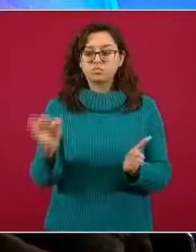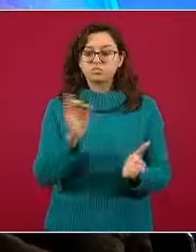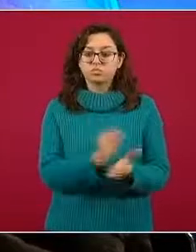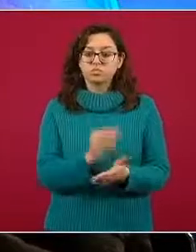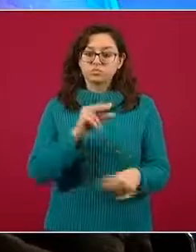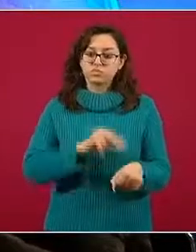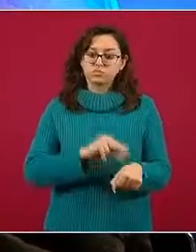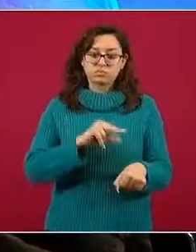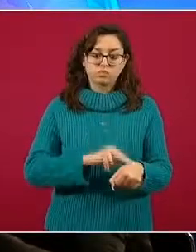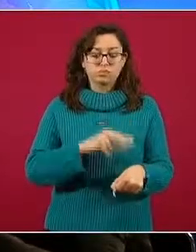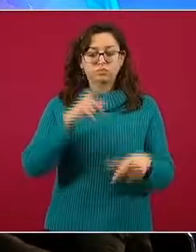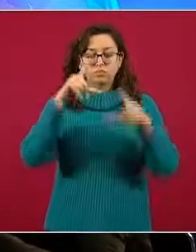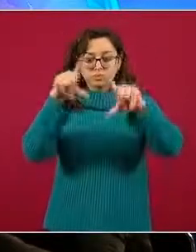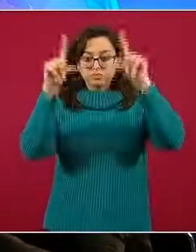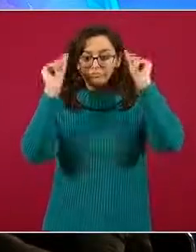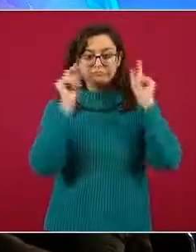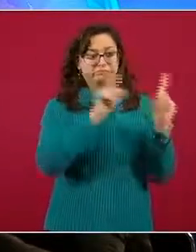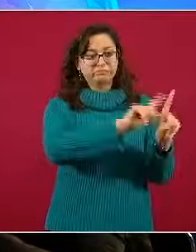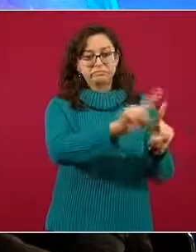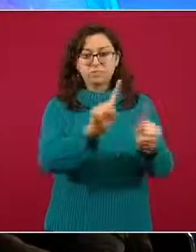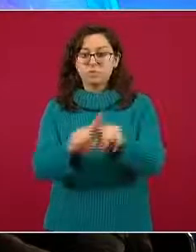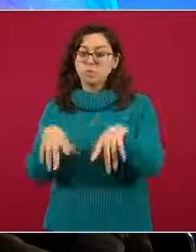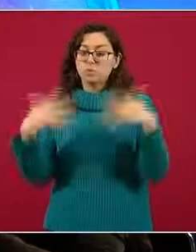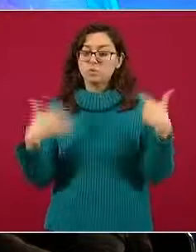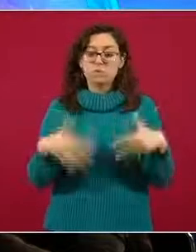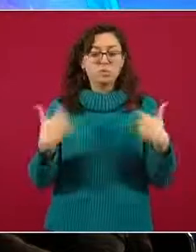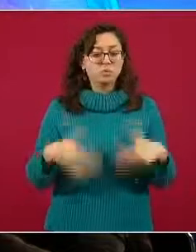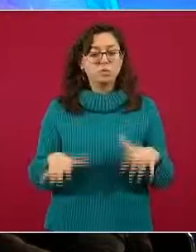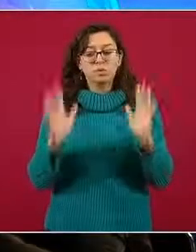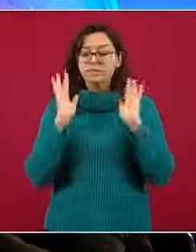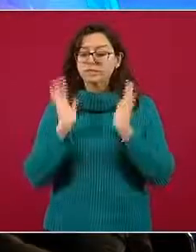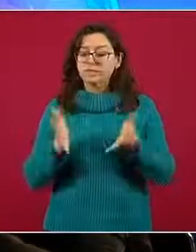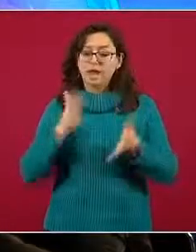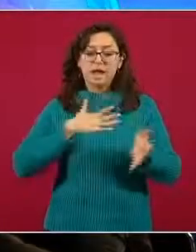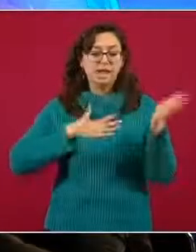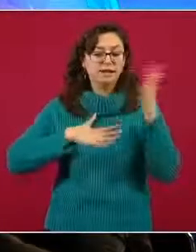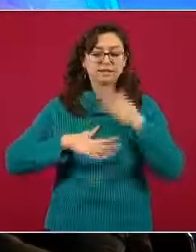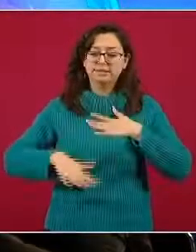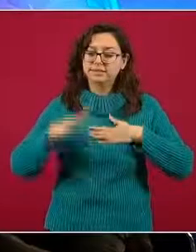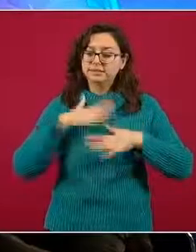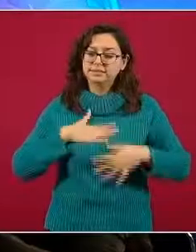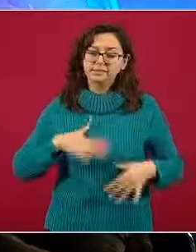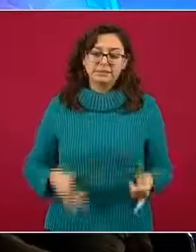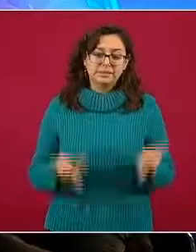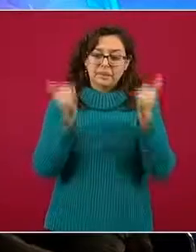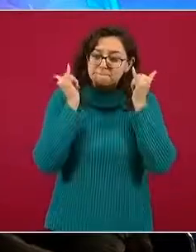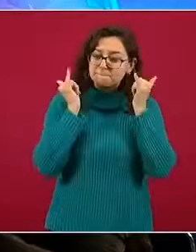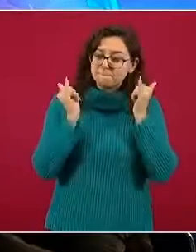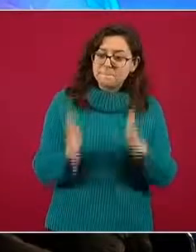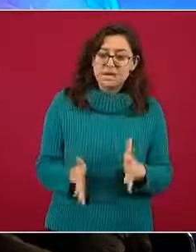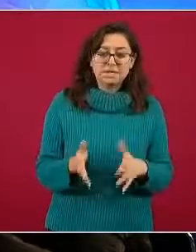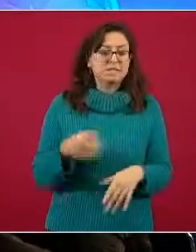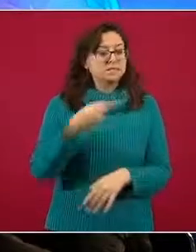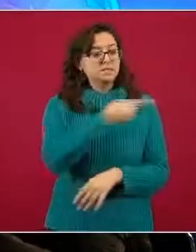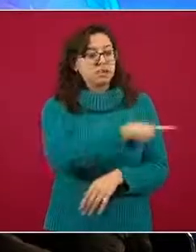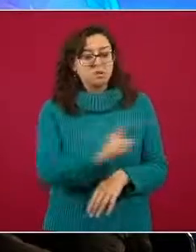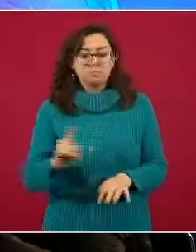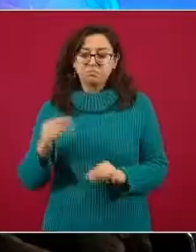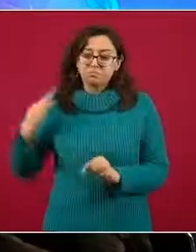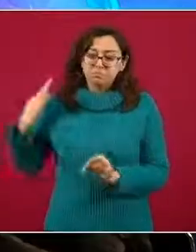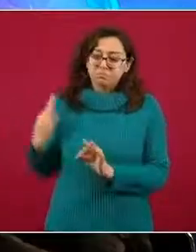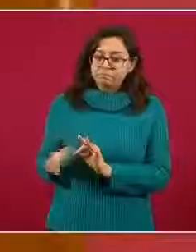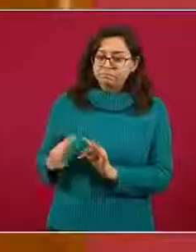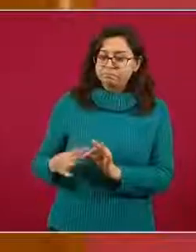exhaustos, han trabajado sin parar, seguramente separados y separadas de sus familias,